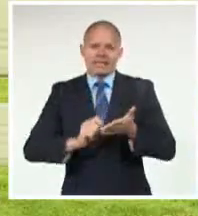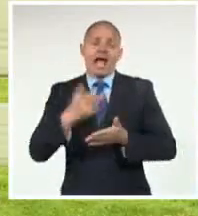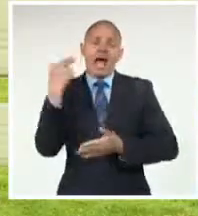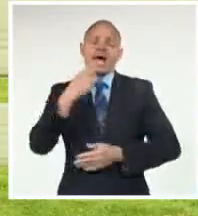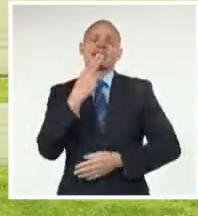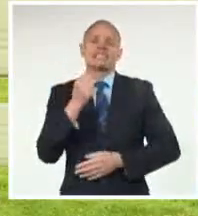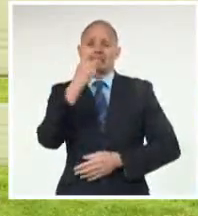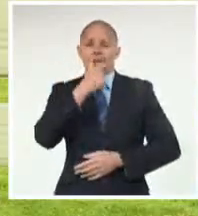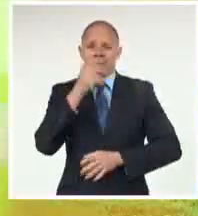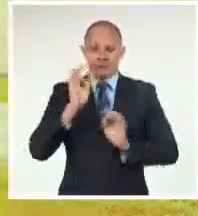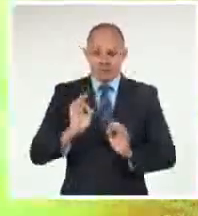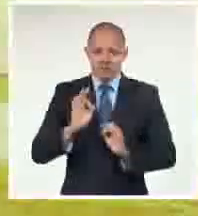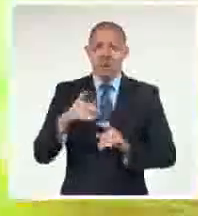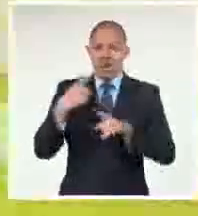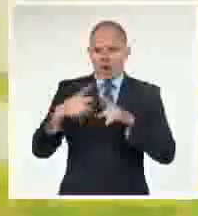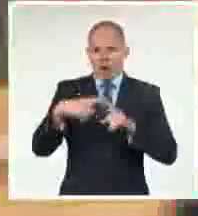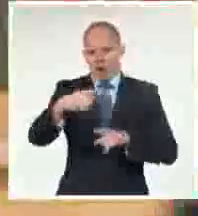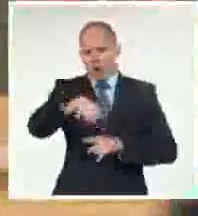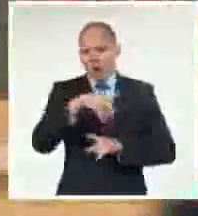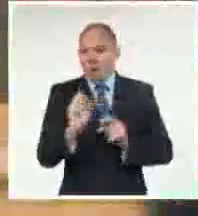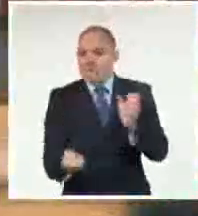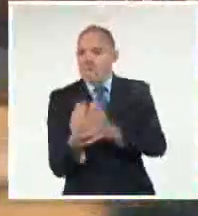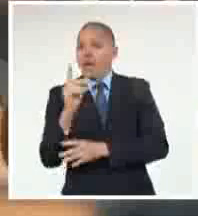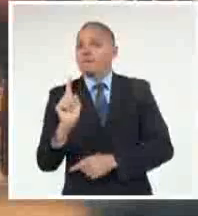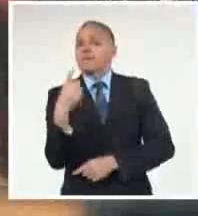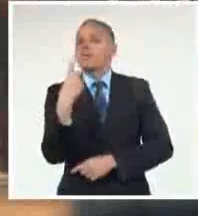canción cubana que da inicio a la droga.